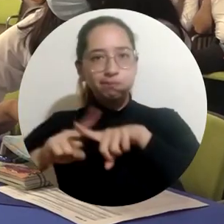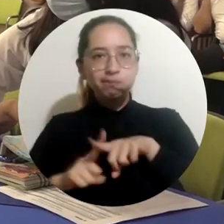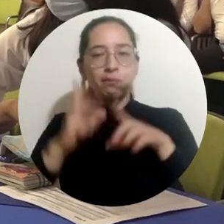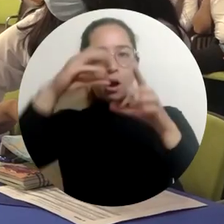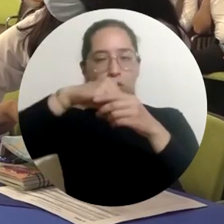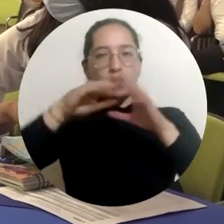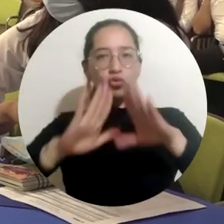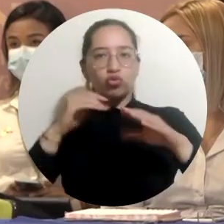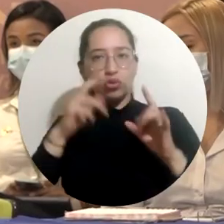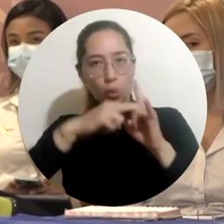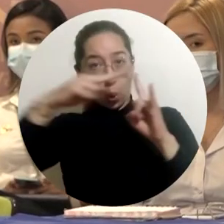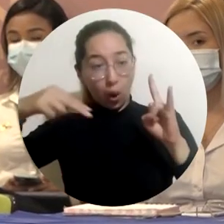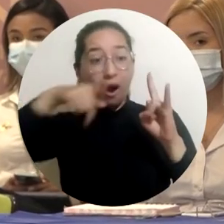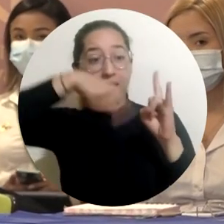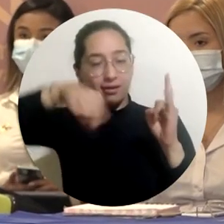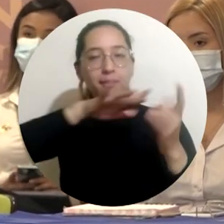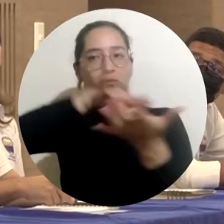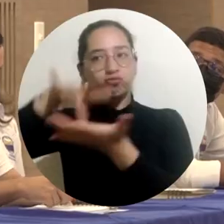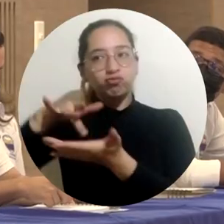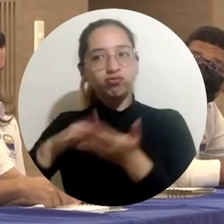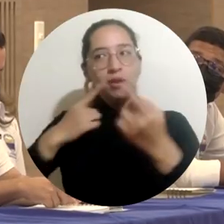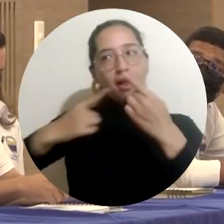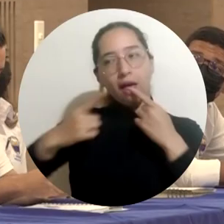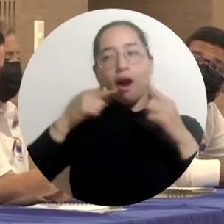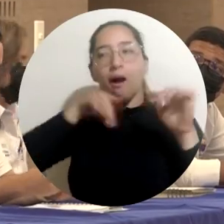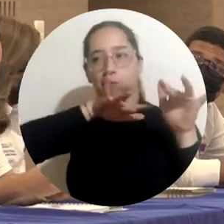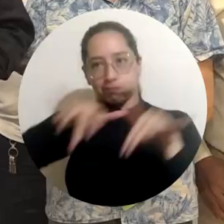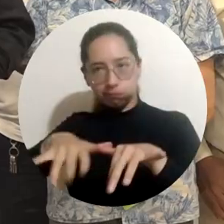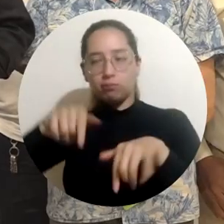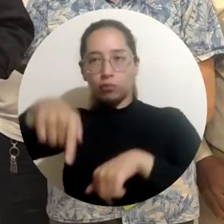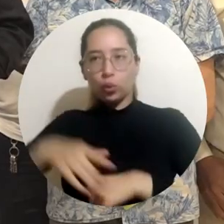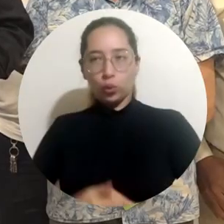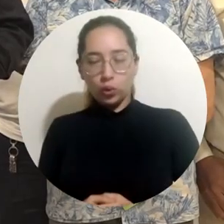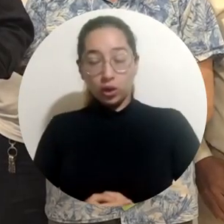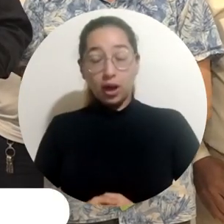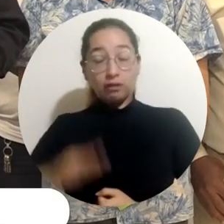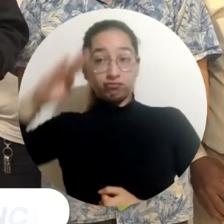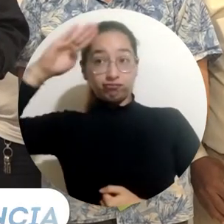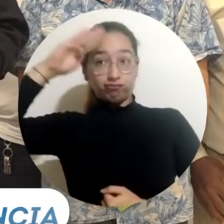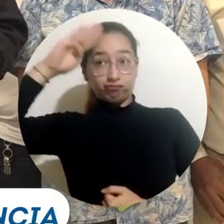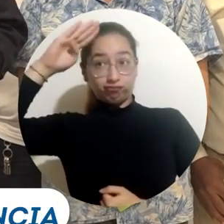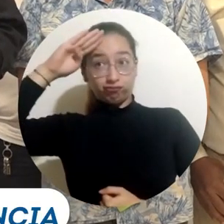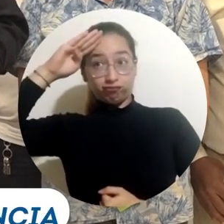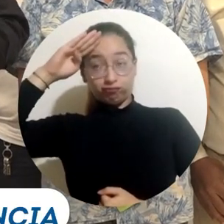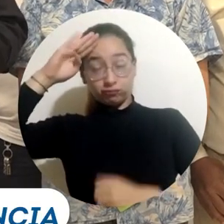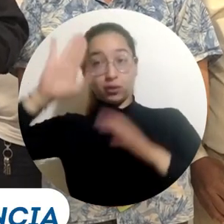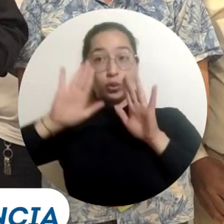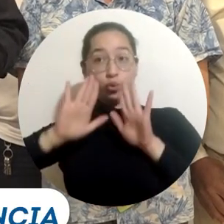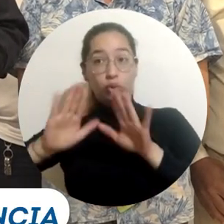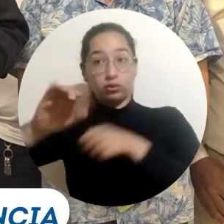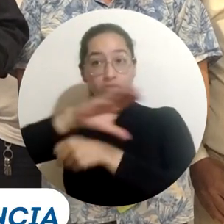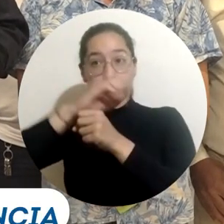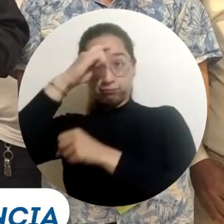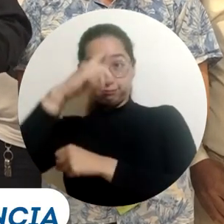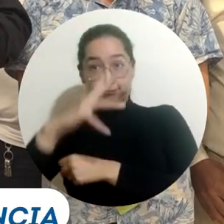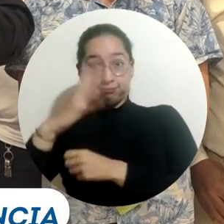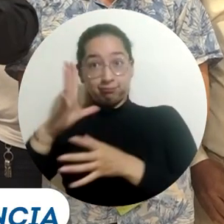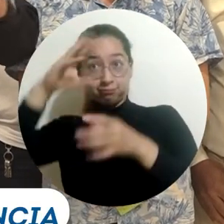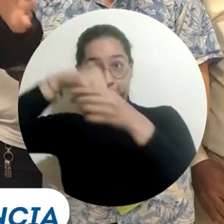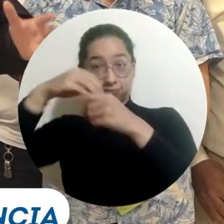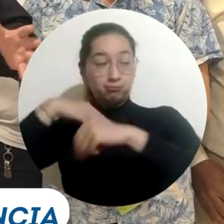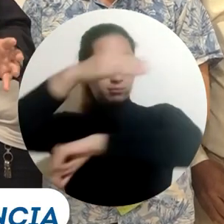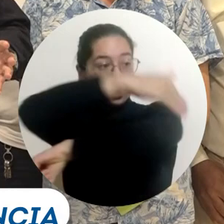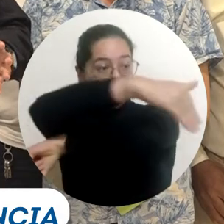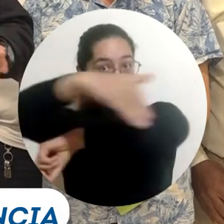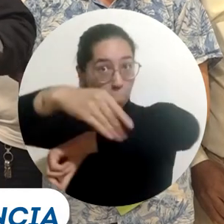miembros de la institución quienes también participaron en el espacio de diálogo. La Policía Metropolitana decidió, dentro